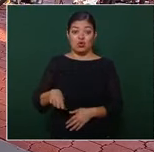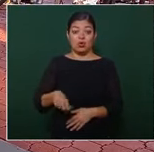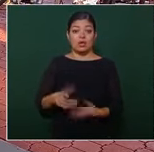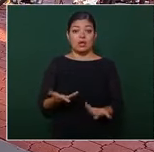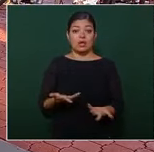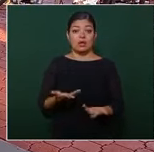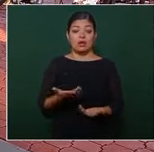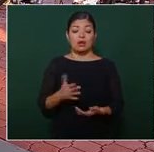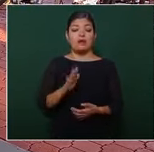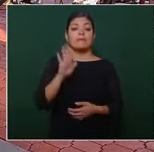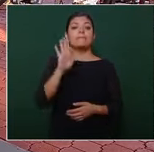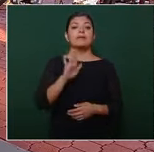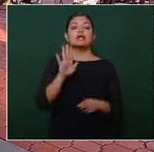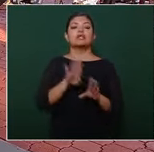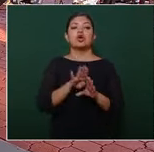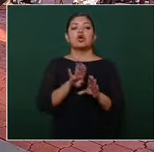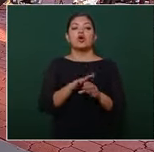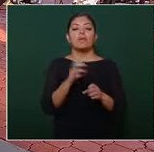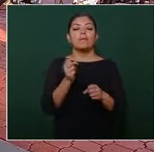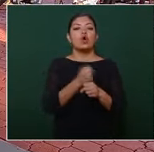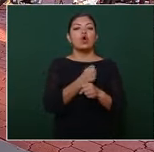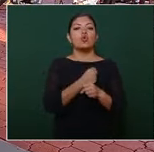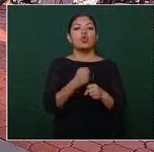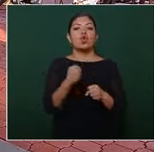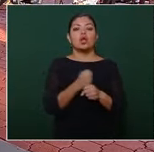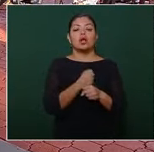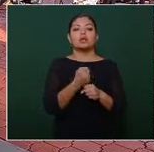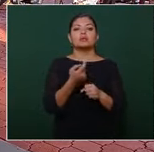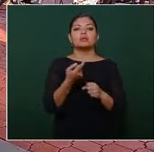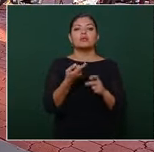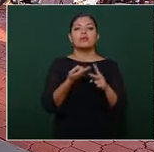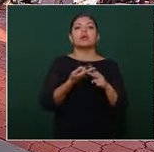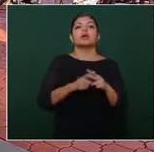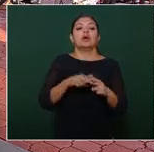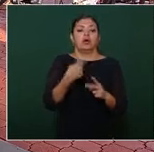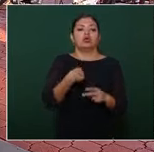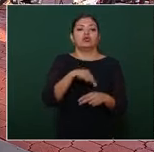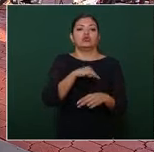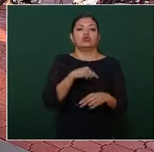la violencia hubiese surgido con nosotros